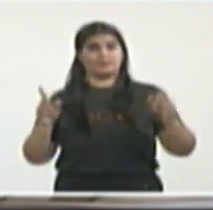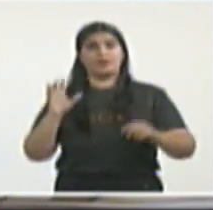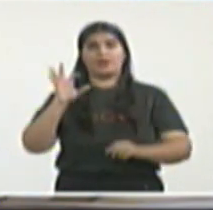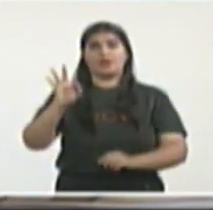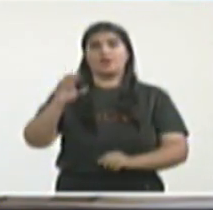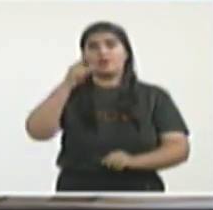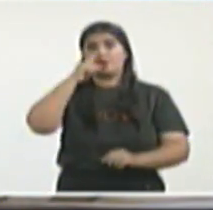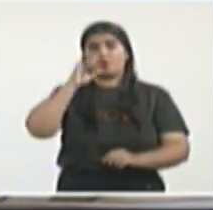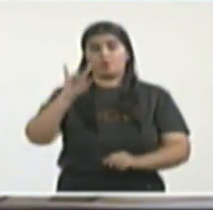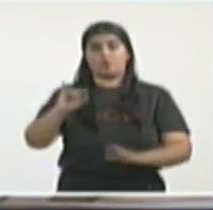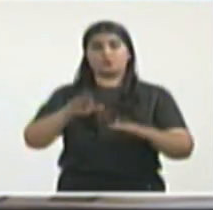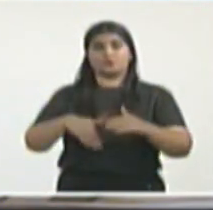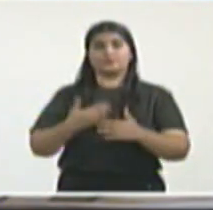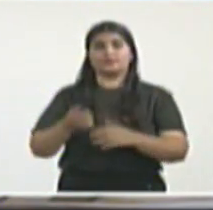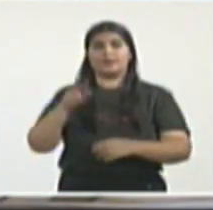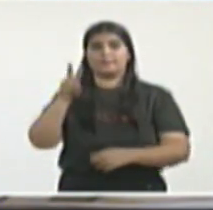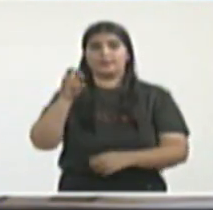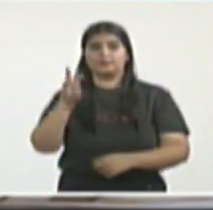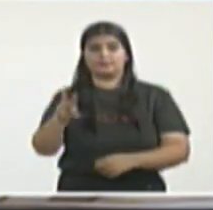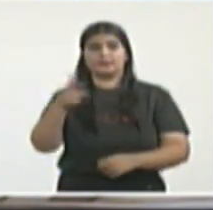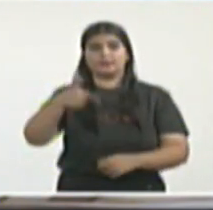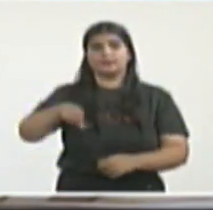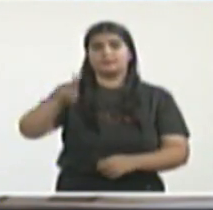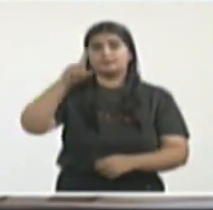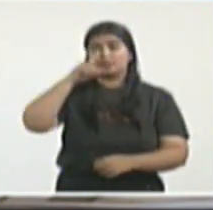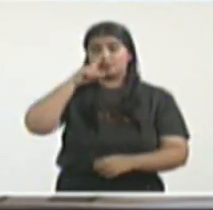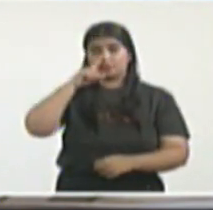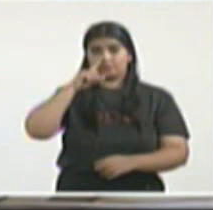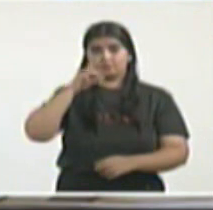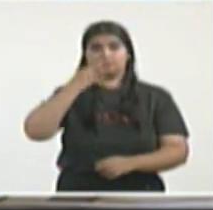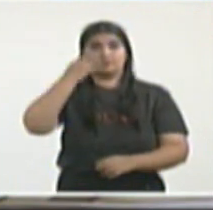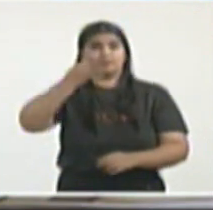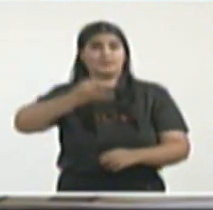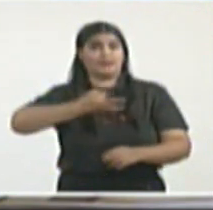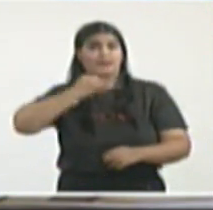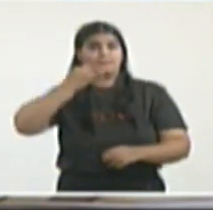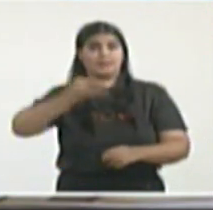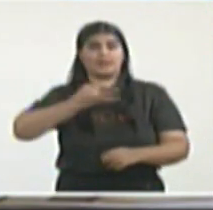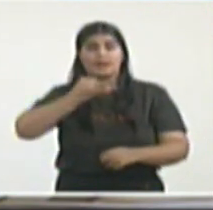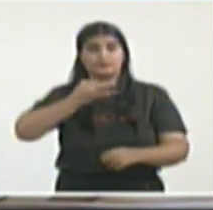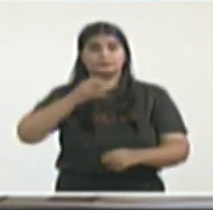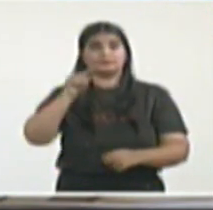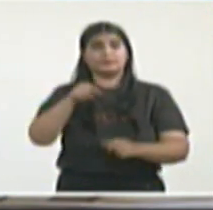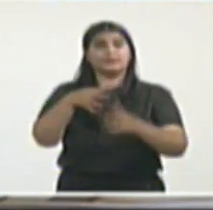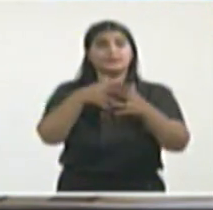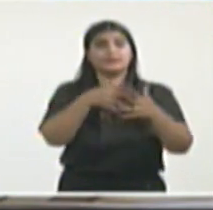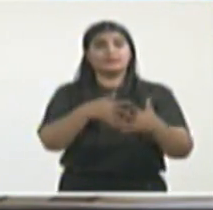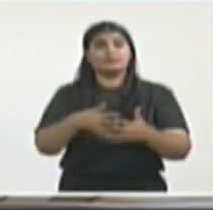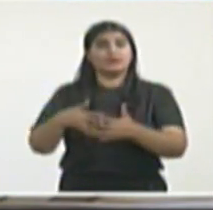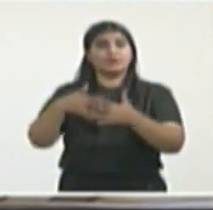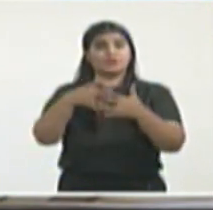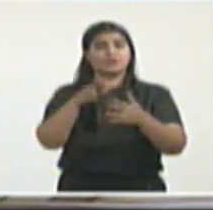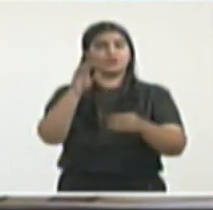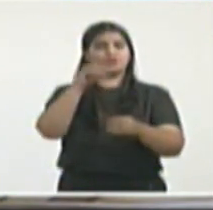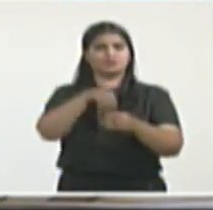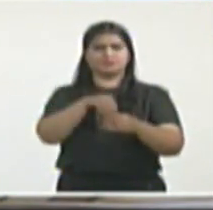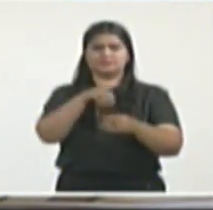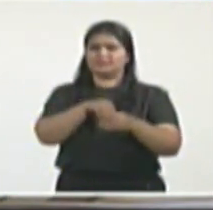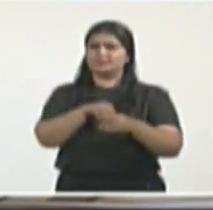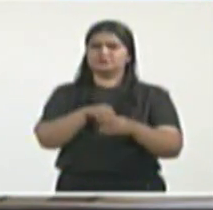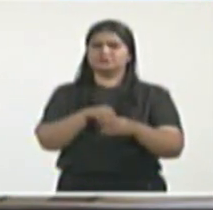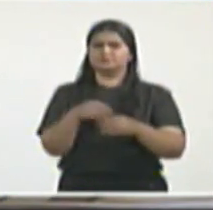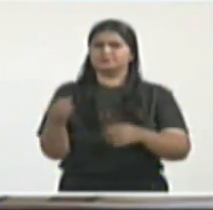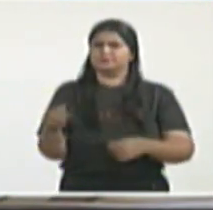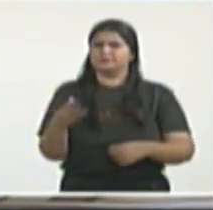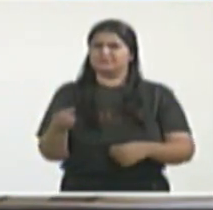se alertaba ya la comunidad internacional que en el gobierno de Estados Unidos, en la mafia anticubana, en sectores de